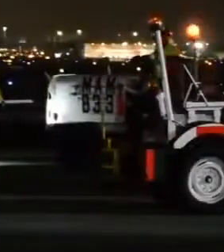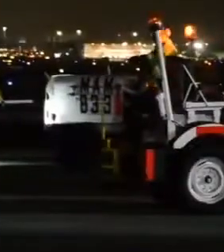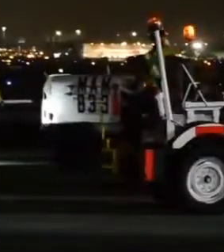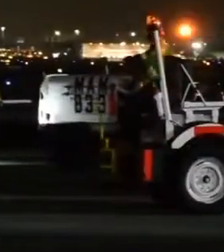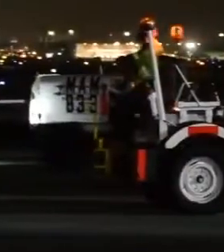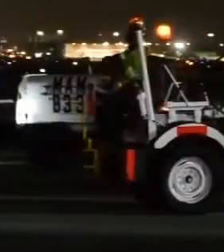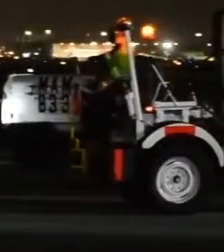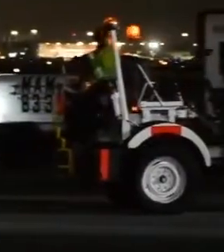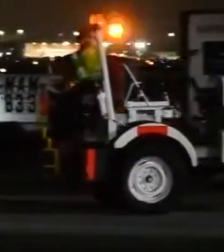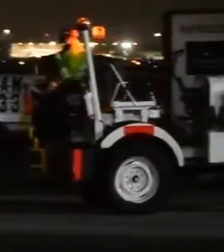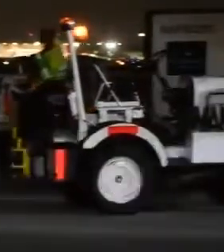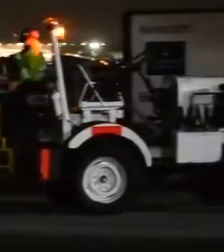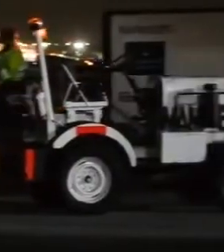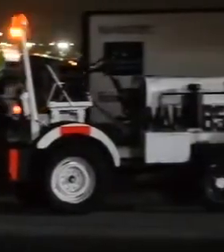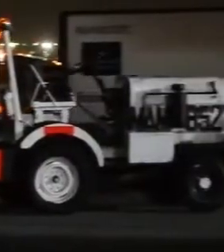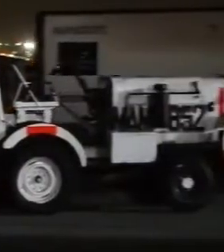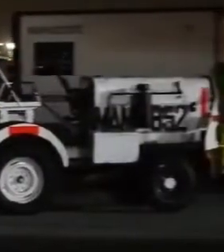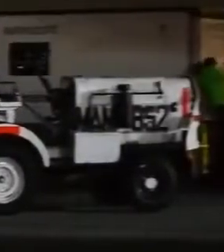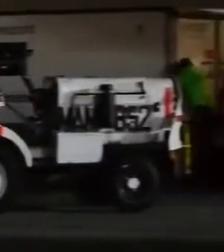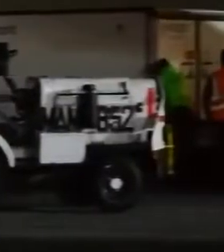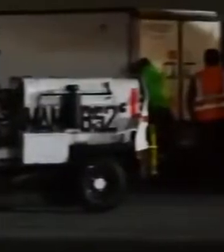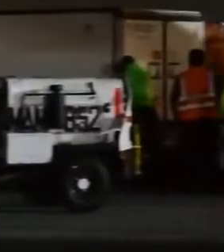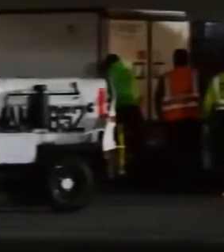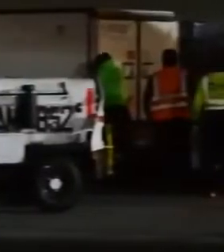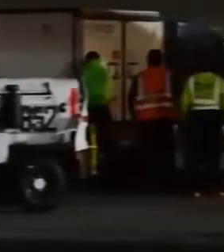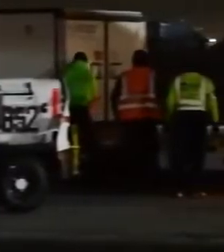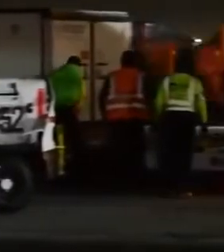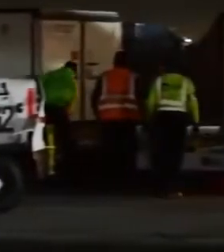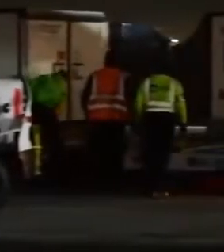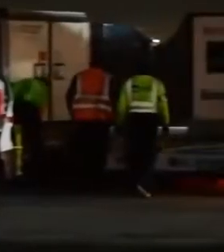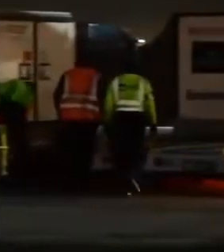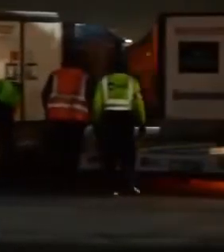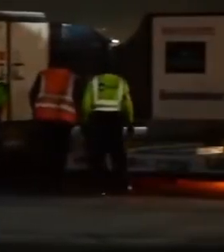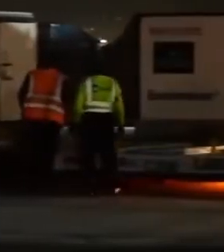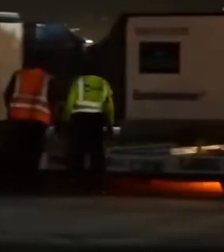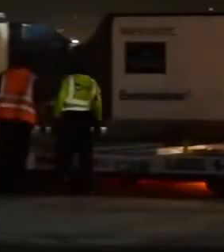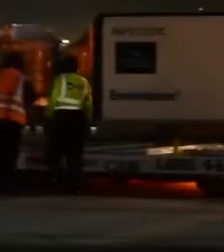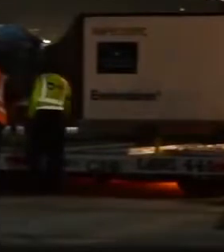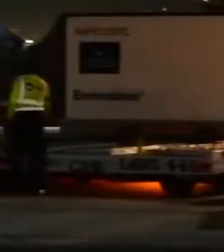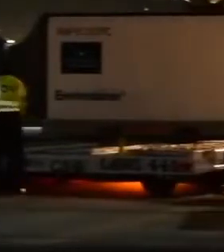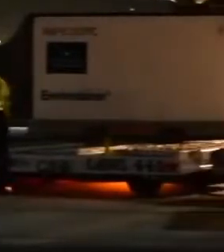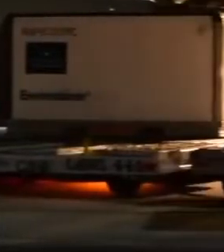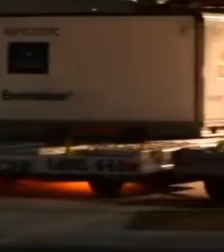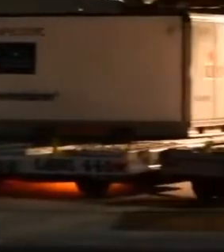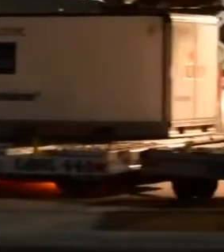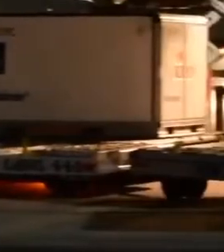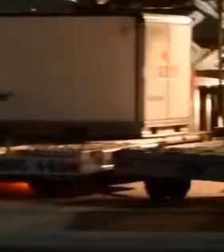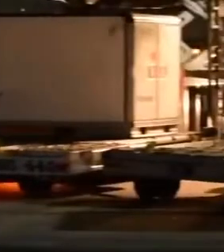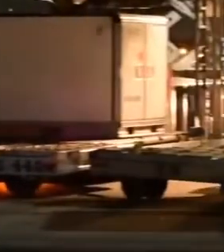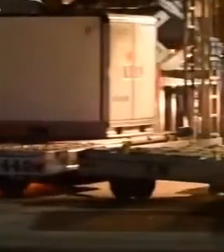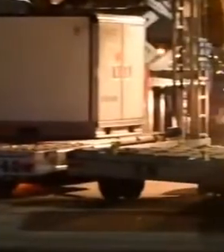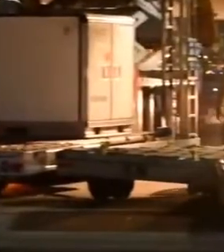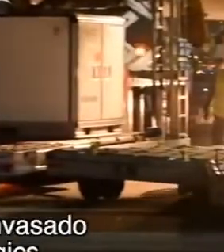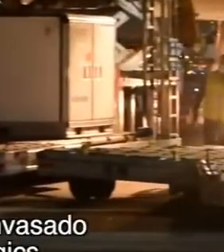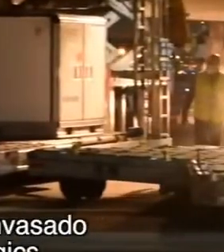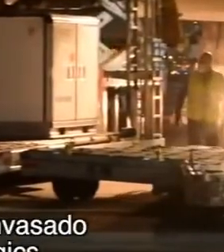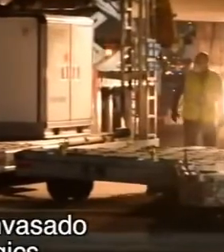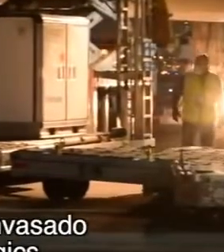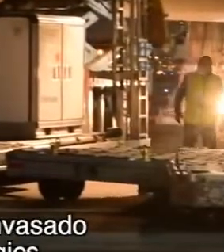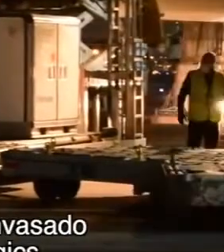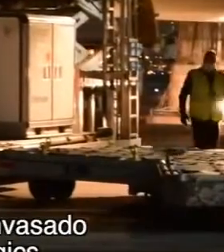AstraZeneca, Sinovac y Sputnik V del Centro Nacional de Investigación de Epidemiología y Microbiología Gamaleya.